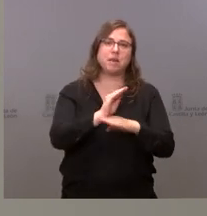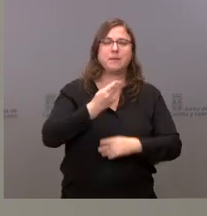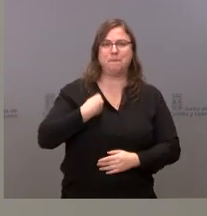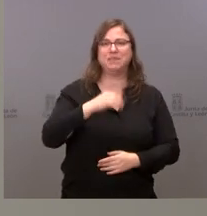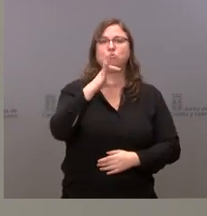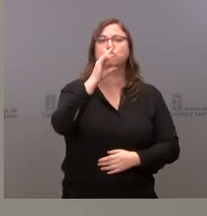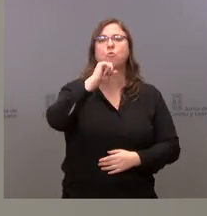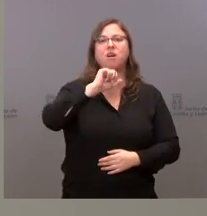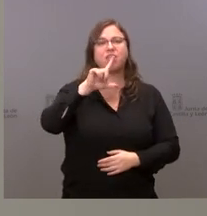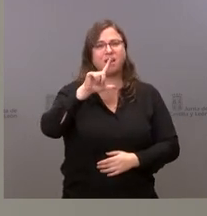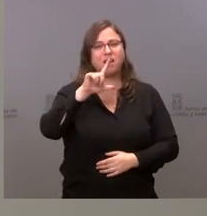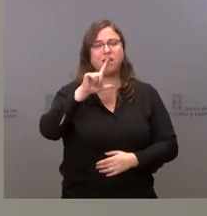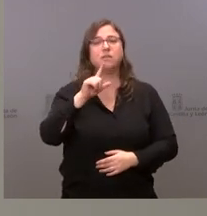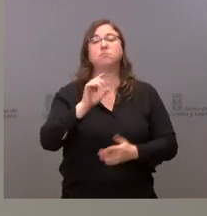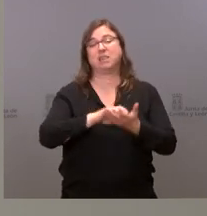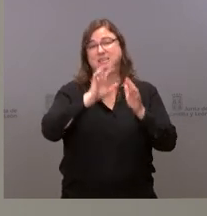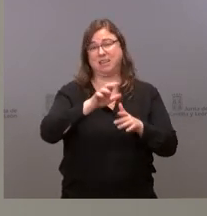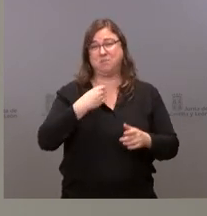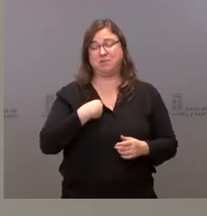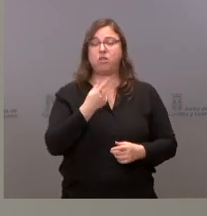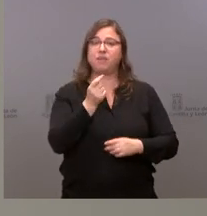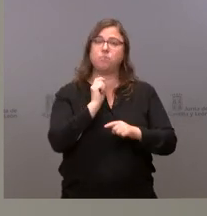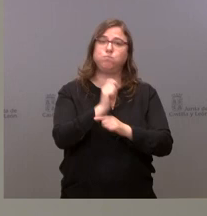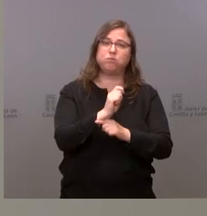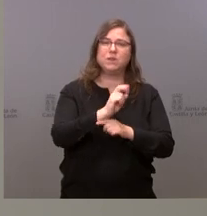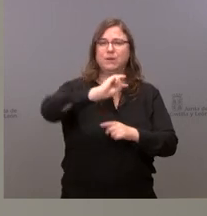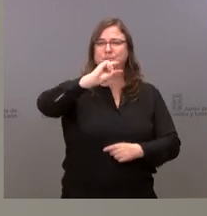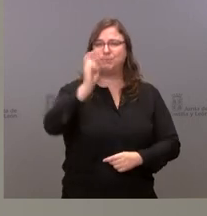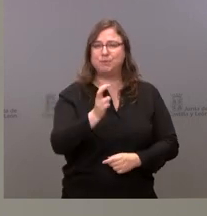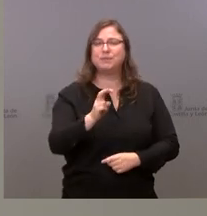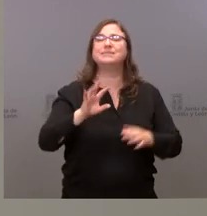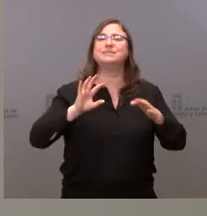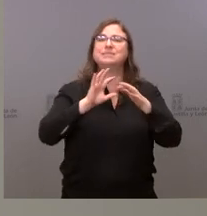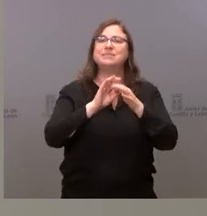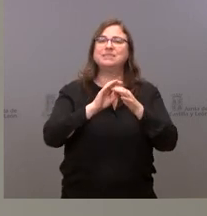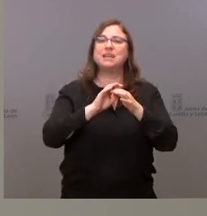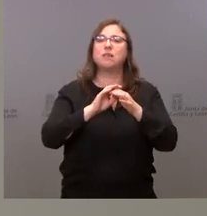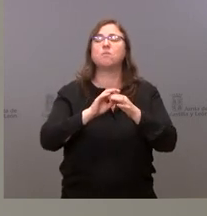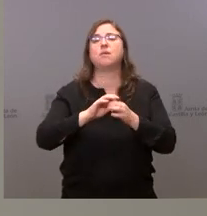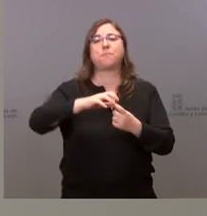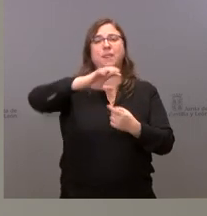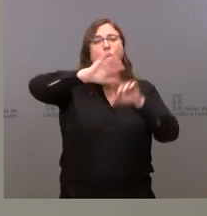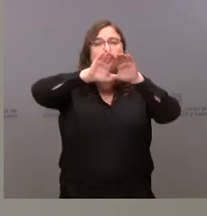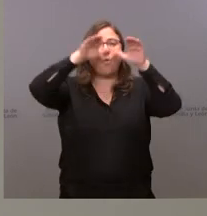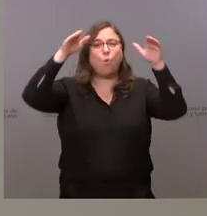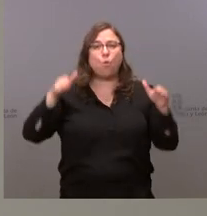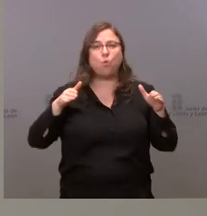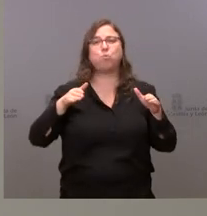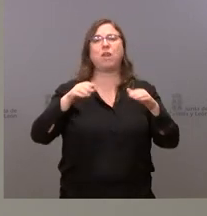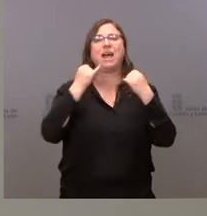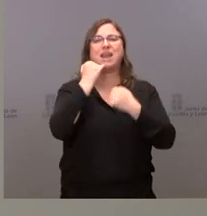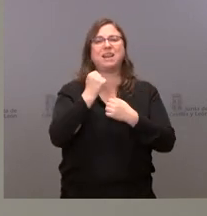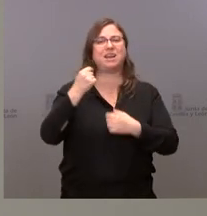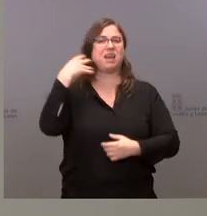Sociedad Pública de Infraestructuras y Mediamiento de Castilla y León, para financiar diversas actuaciones en relación con la cúpula de la energía de Array. Las cúpulas de la energía